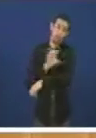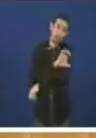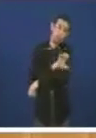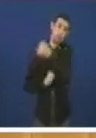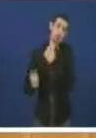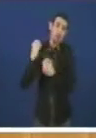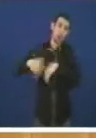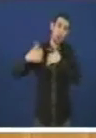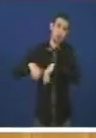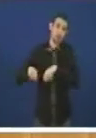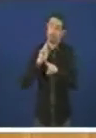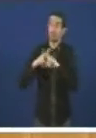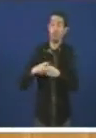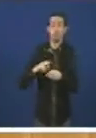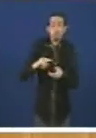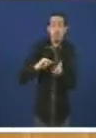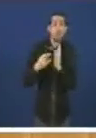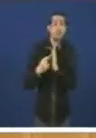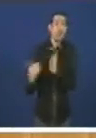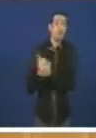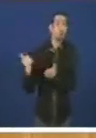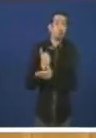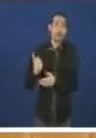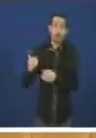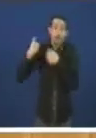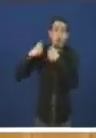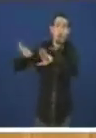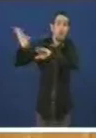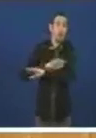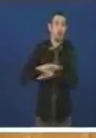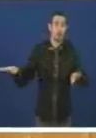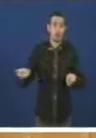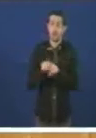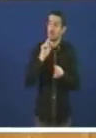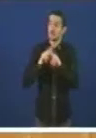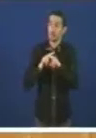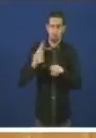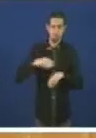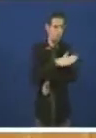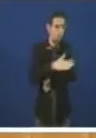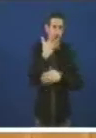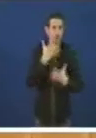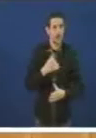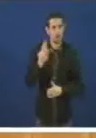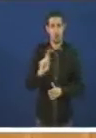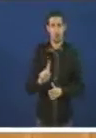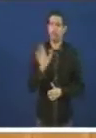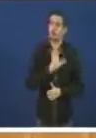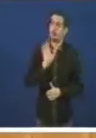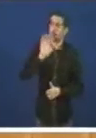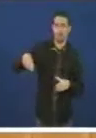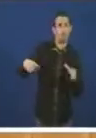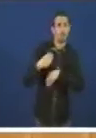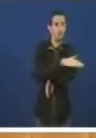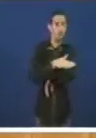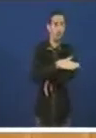que o gran campeón que temos por presidente que coña todo xa non temos o goberno galego temos unha pantomima de goberno o que xerce de presidente da deputación de Galicia